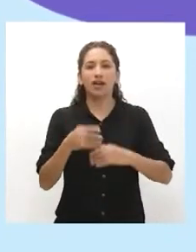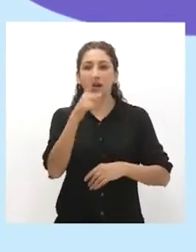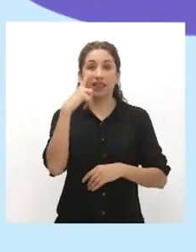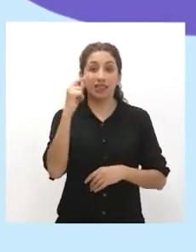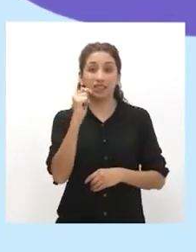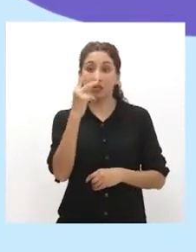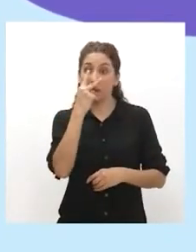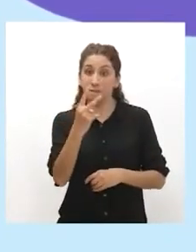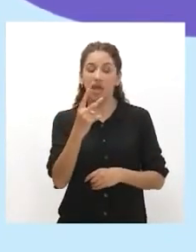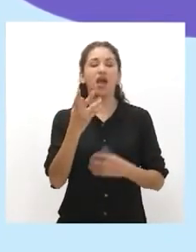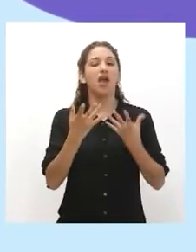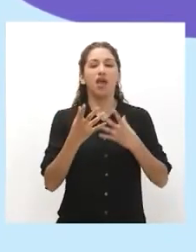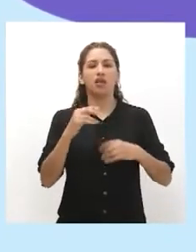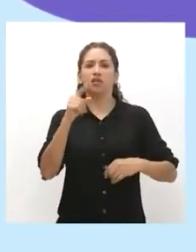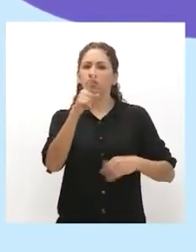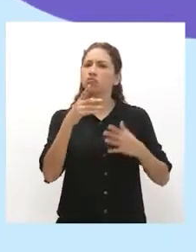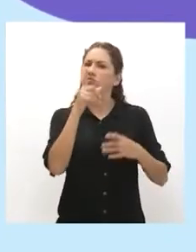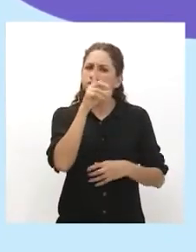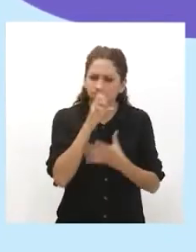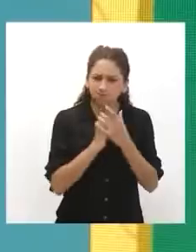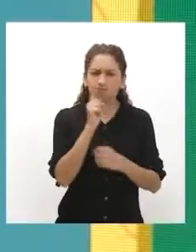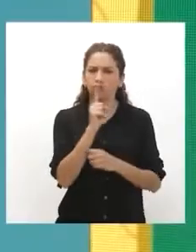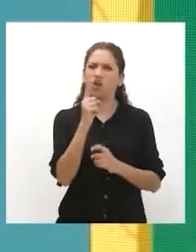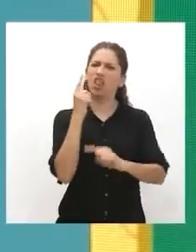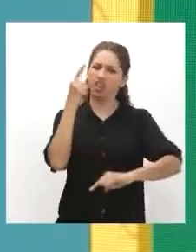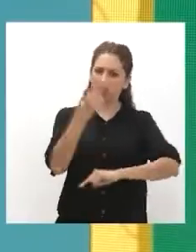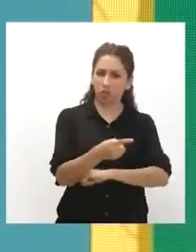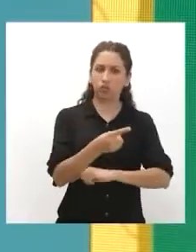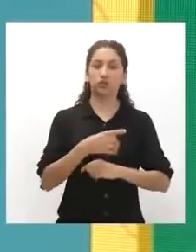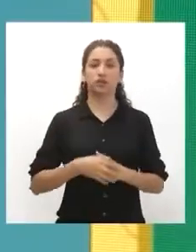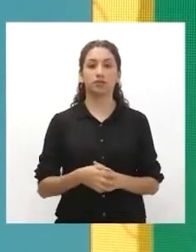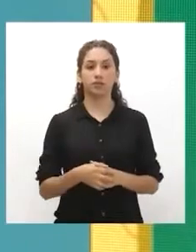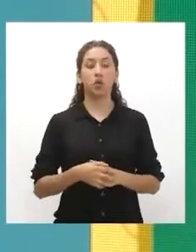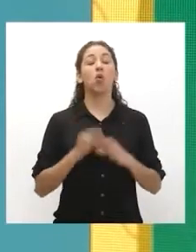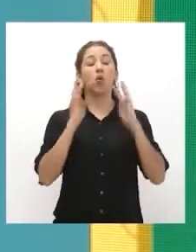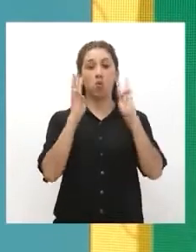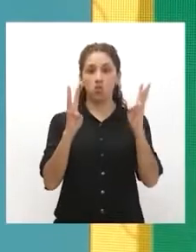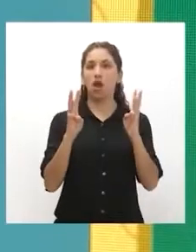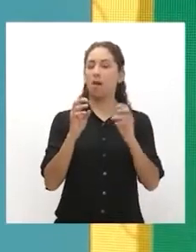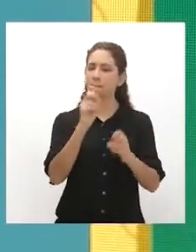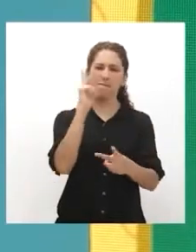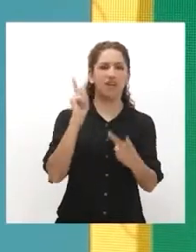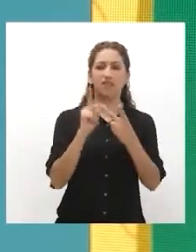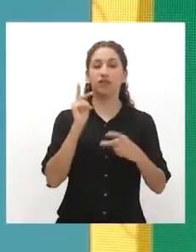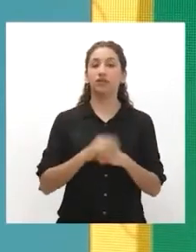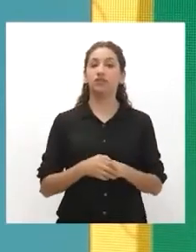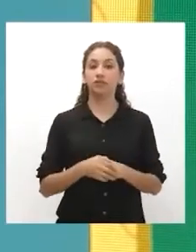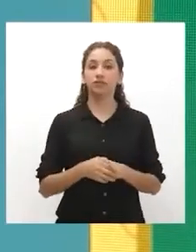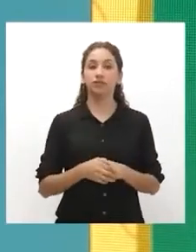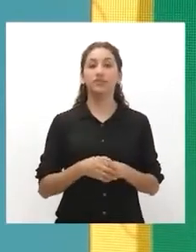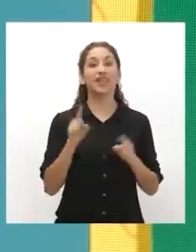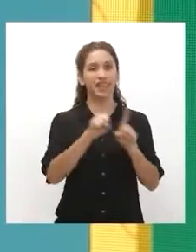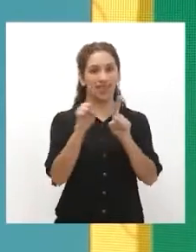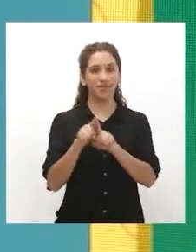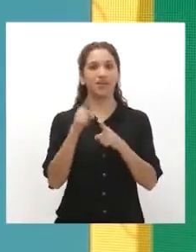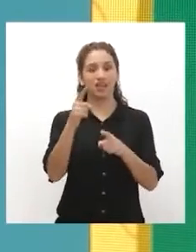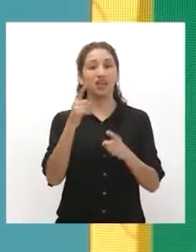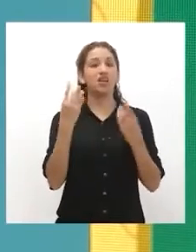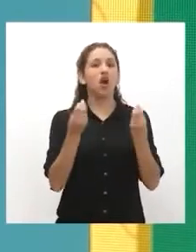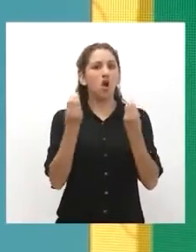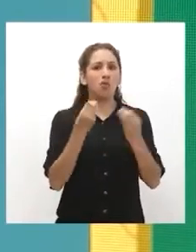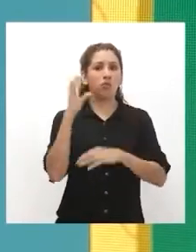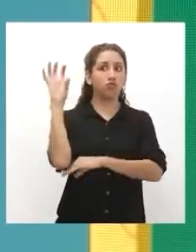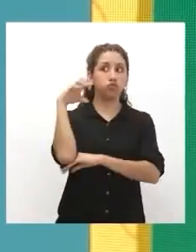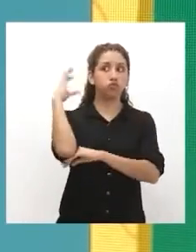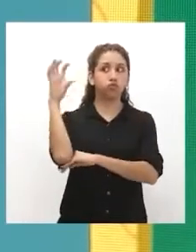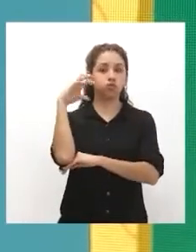discriminatorios. No te quedes callado, denuncia. ¡Wow! Lo máximo. Además de lo que mencionó, está alerta